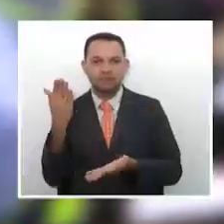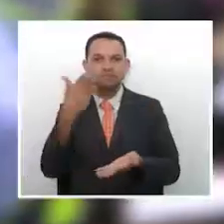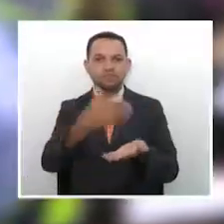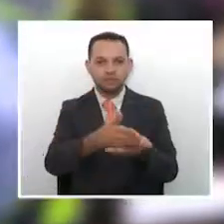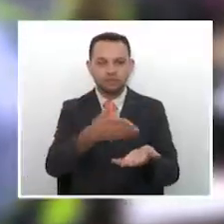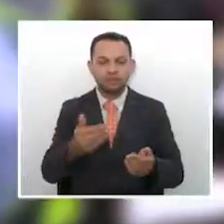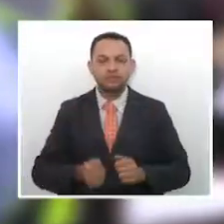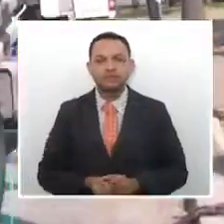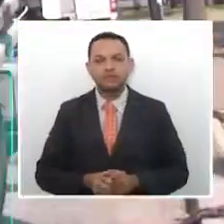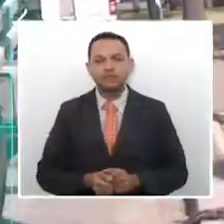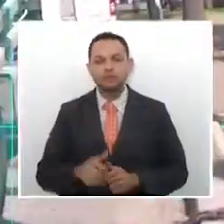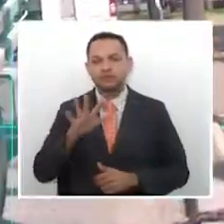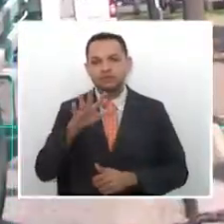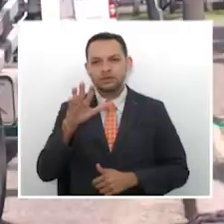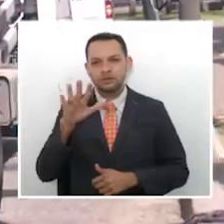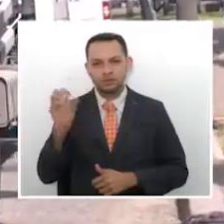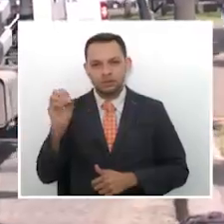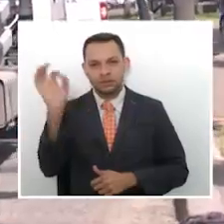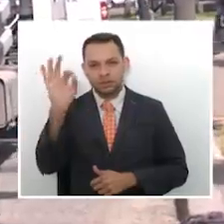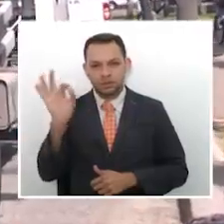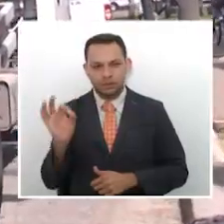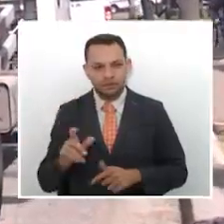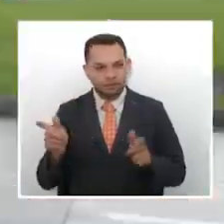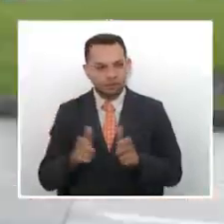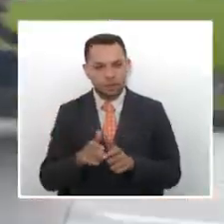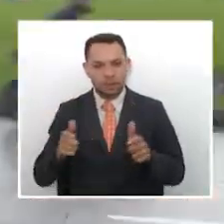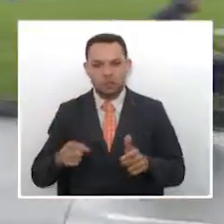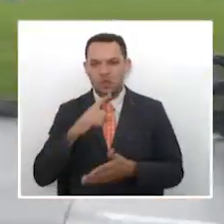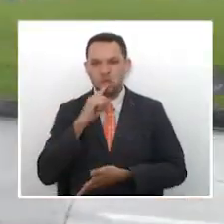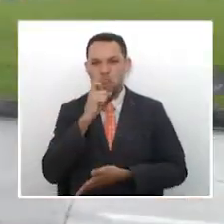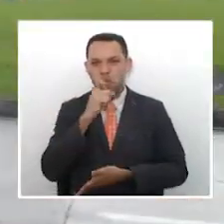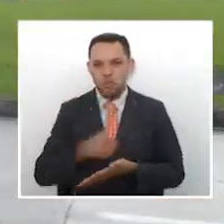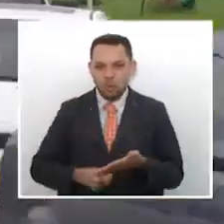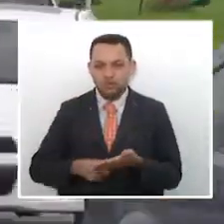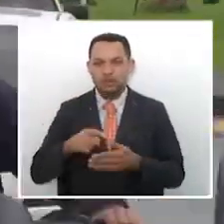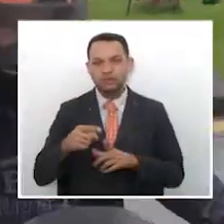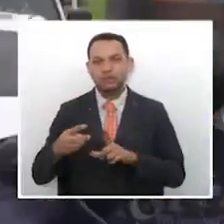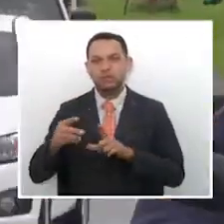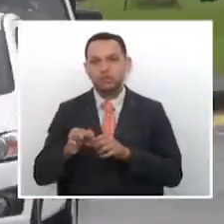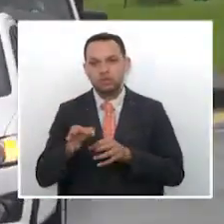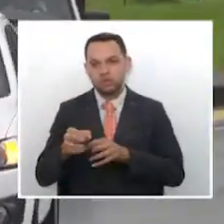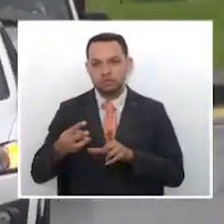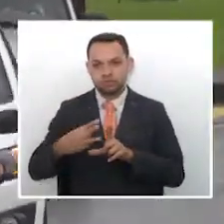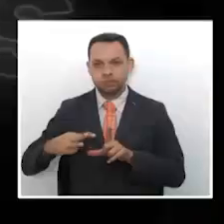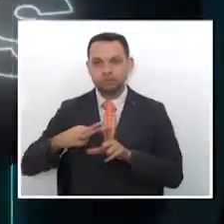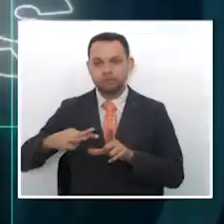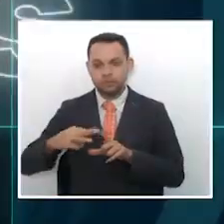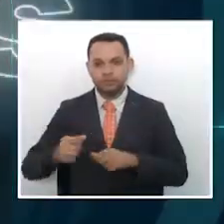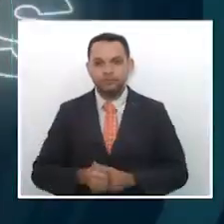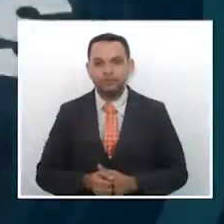En un 50% crecieron las infracciones de tránsito en dos quebradas durante la pandemia.